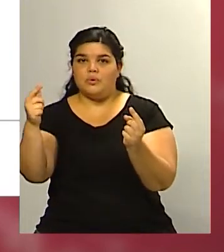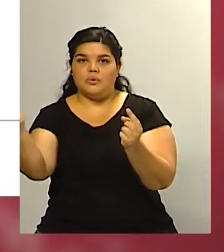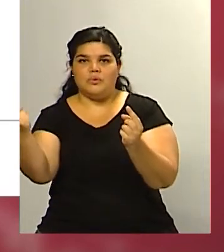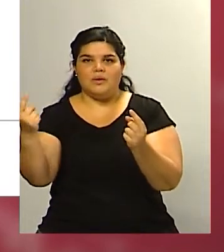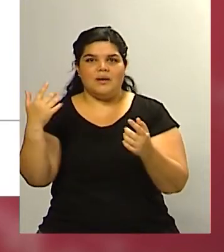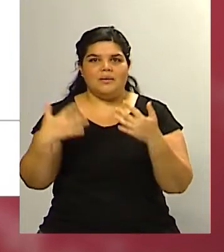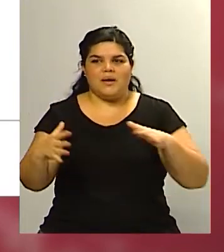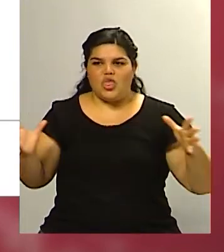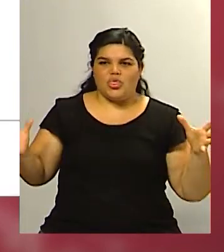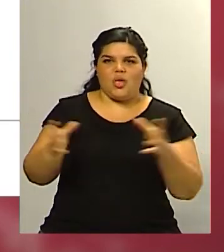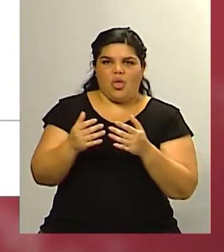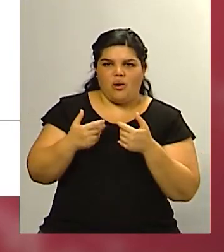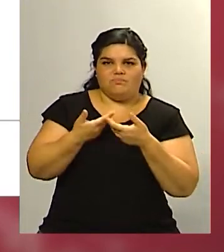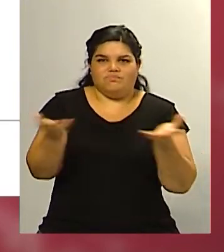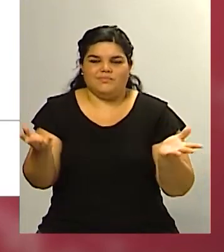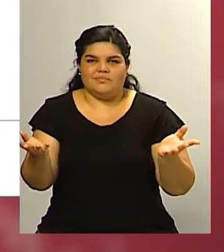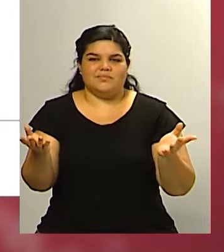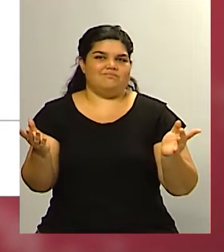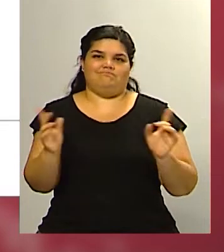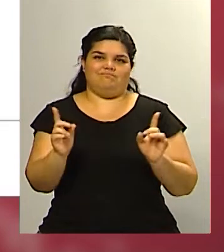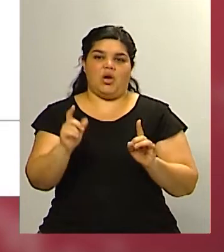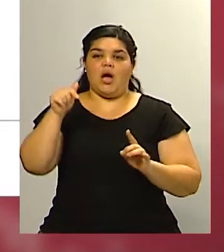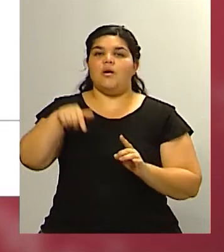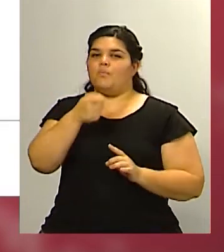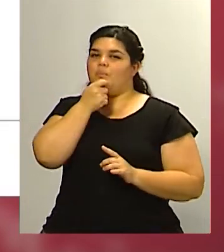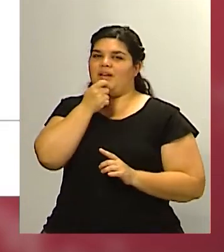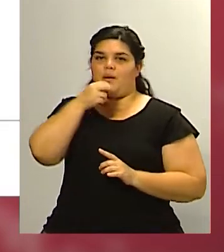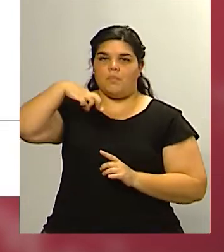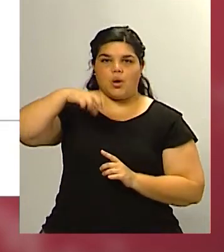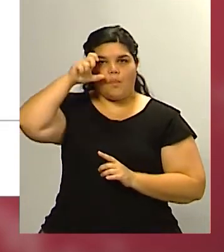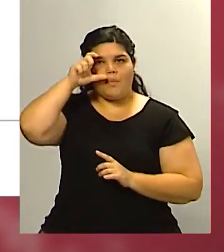en esta encuesta la próxima sí lo vamos a medir a Petri pero